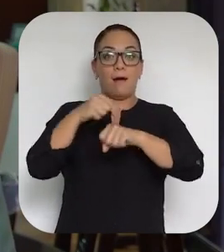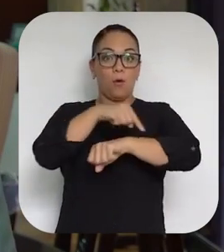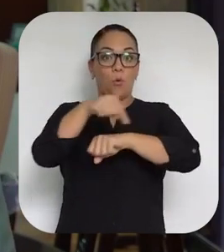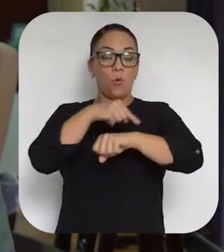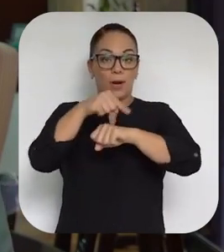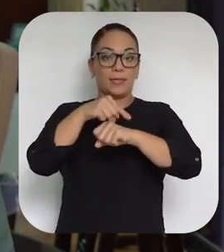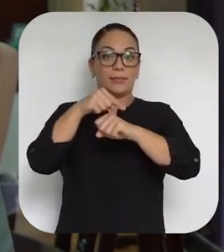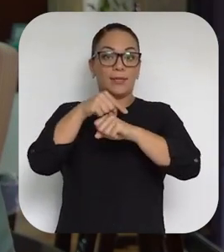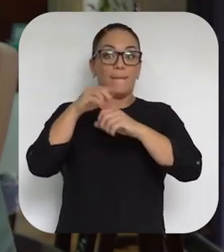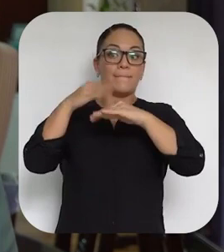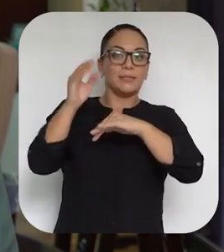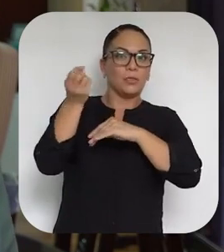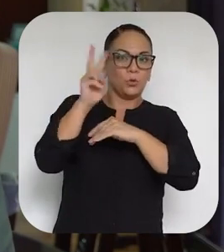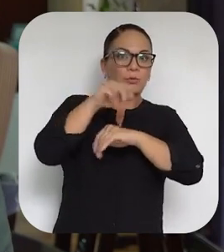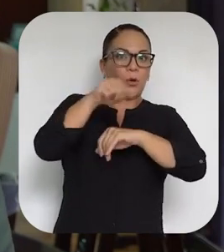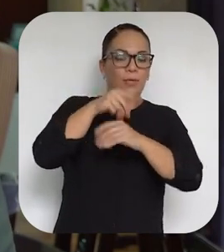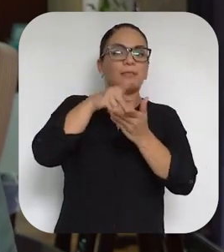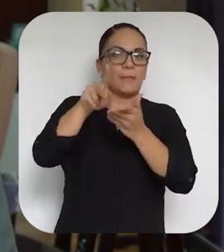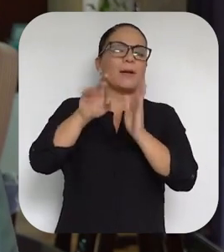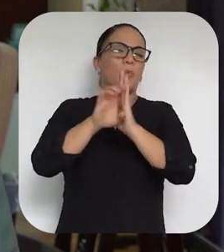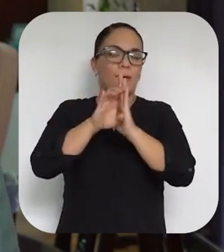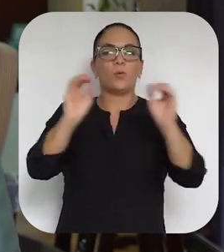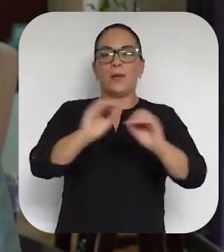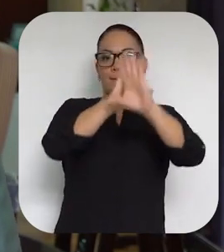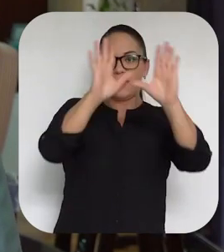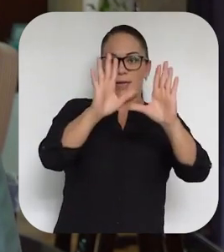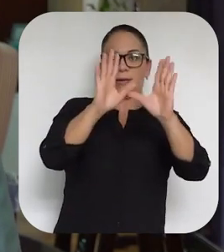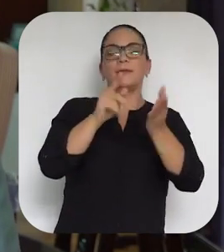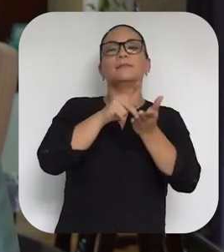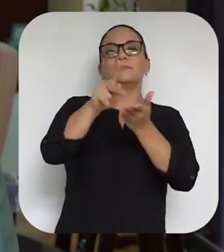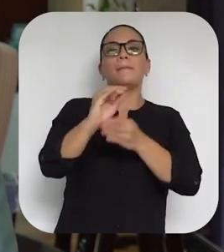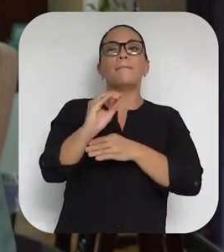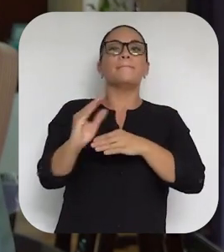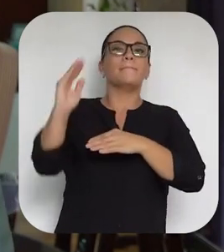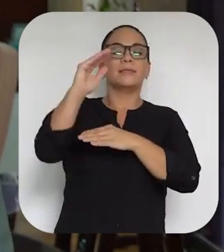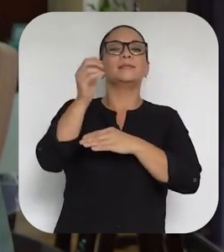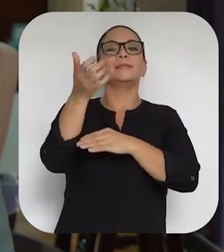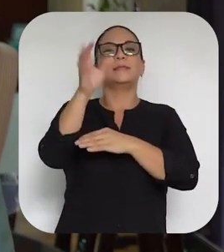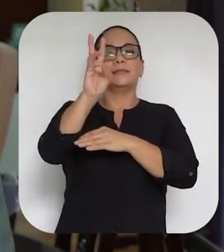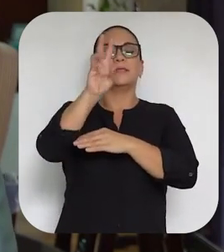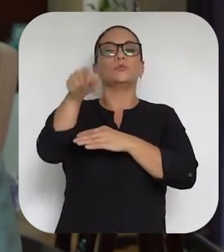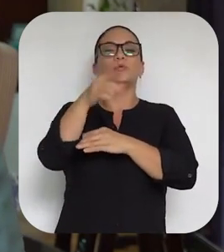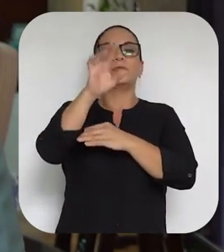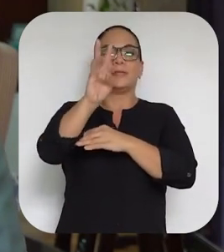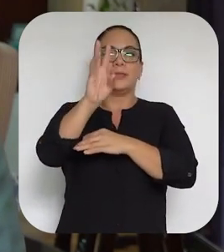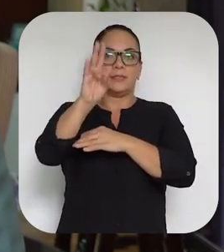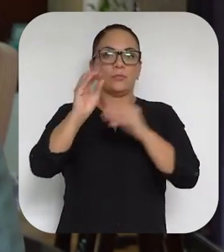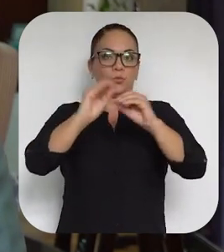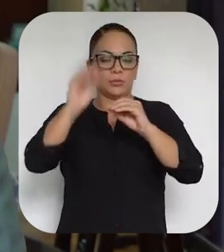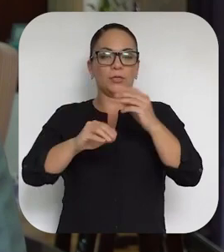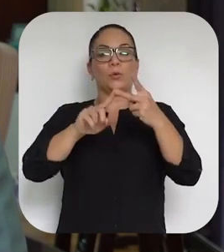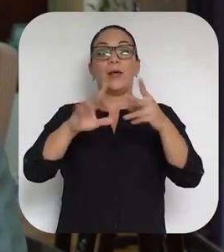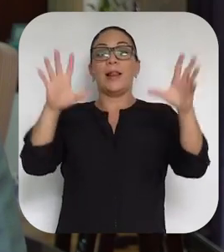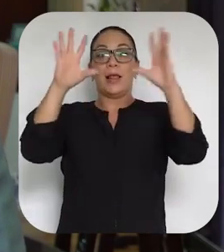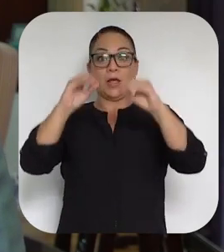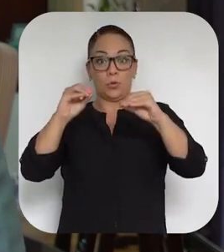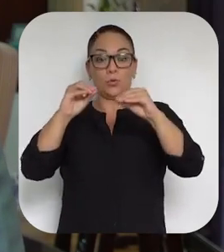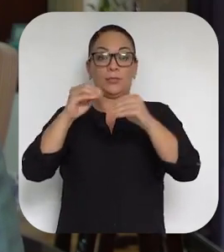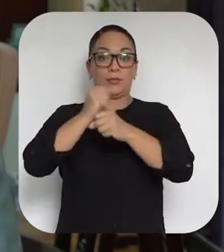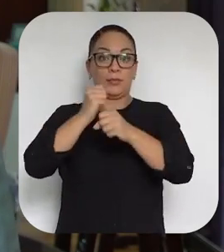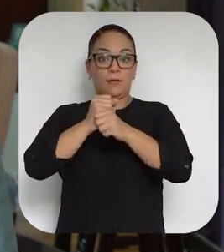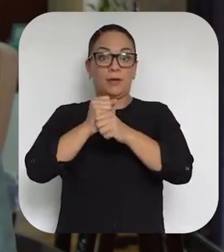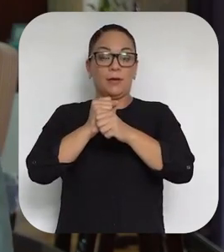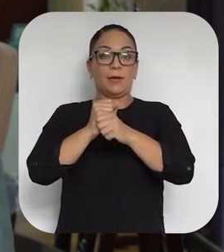de hasta 12 horas, el que trabaje diurno recibe un 16.67% más y en la nocturna un 25%